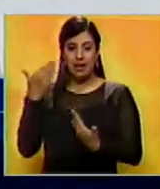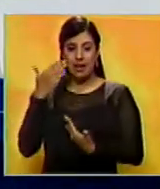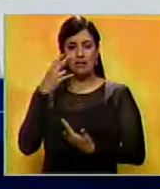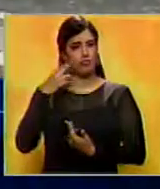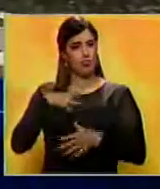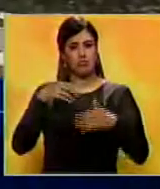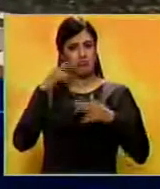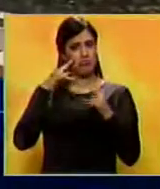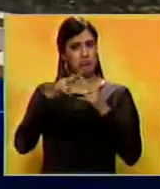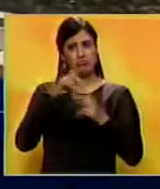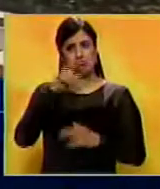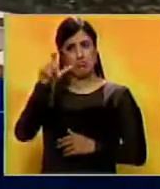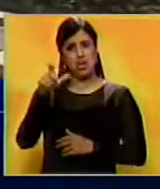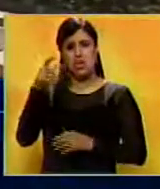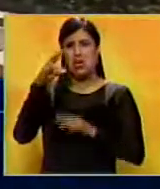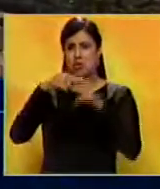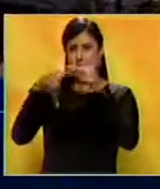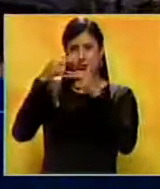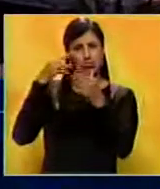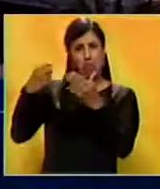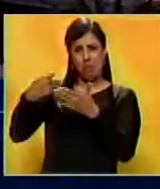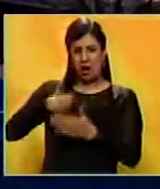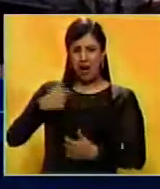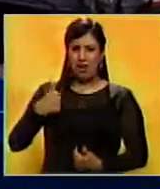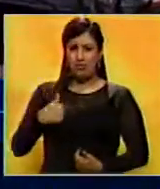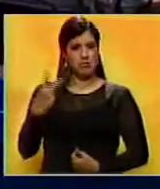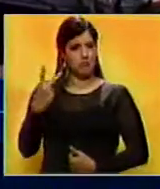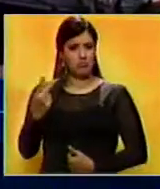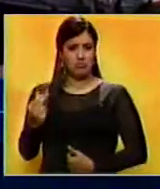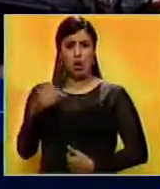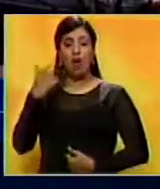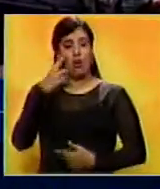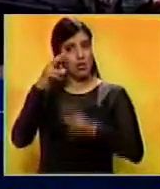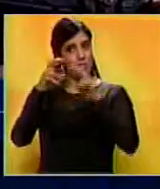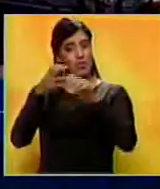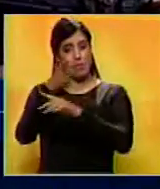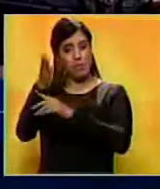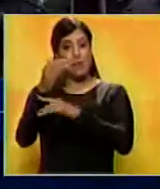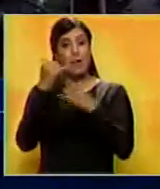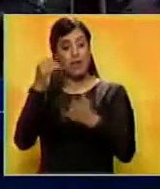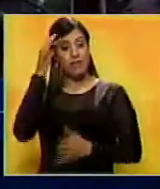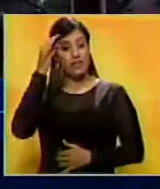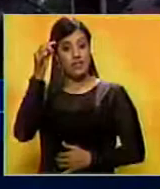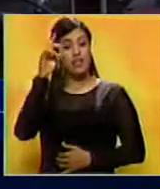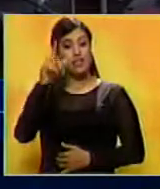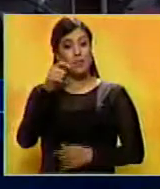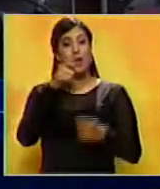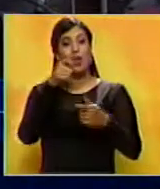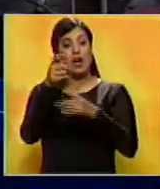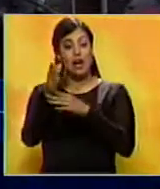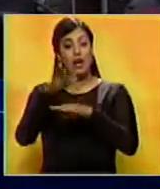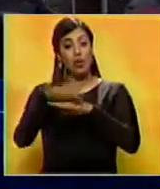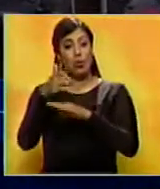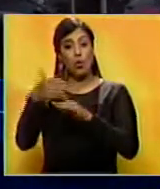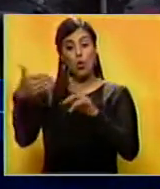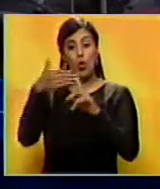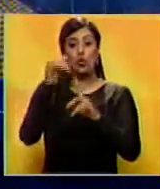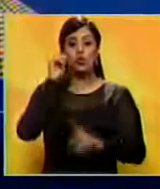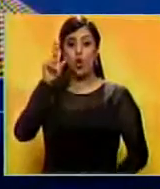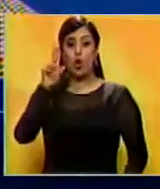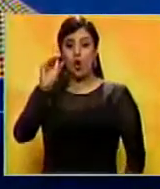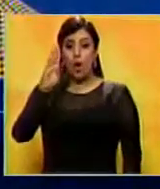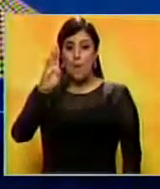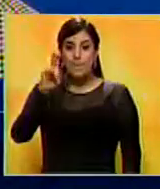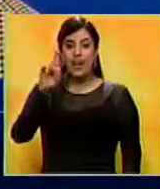desconocer los aportes de la constructora brasileña, por lo que solicitó una investigación. La Fiscalía también decidió imputar cargos contra Roberto